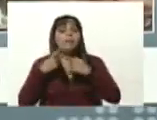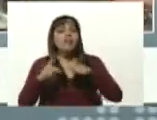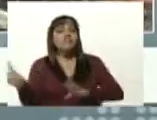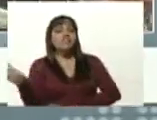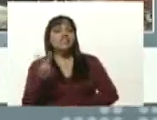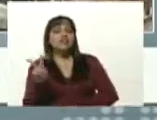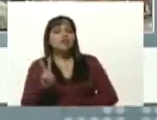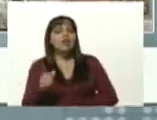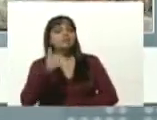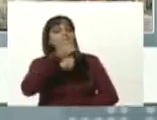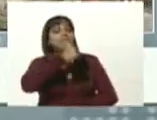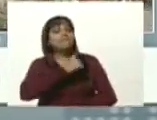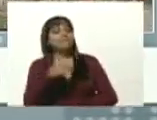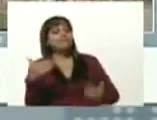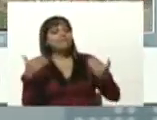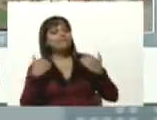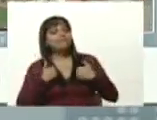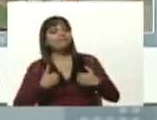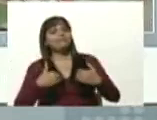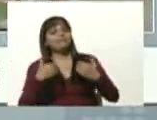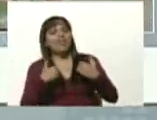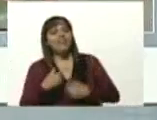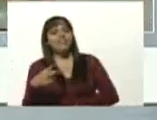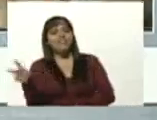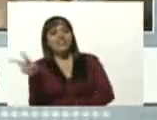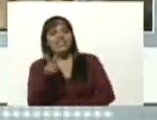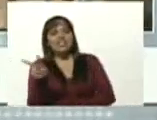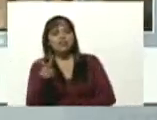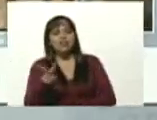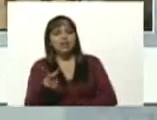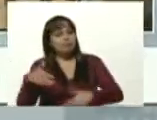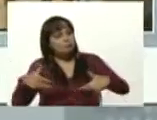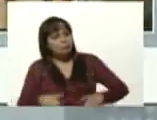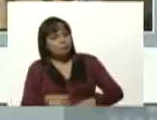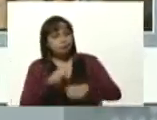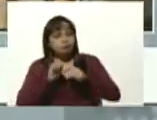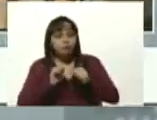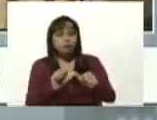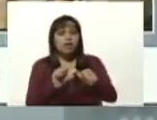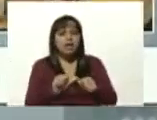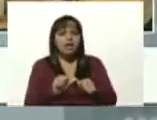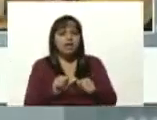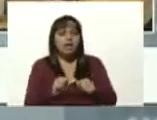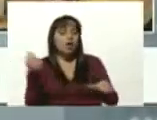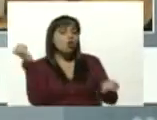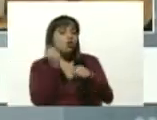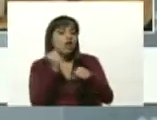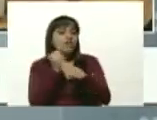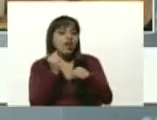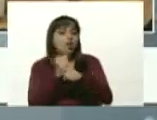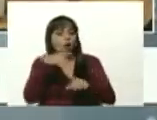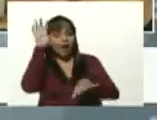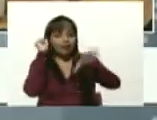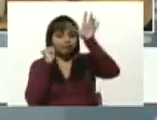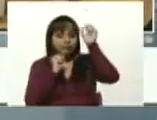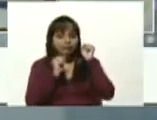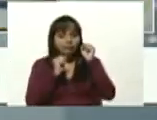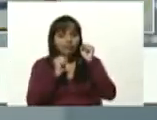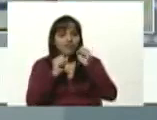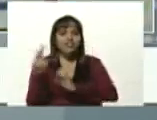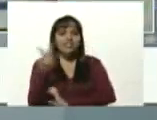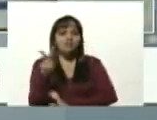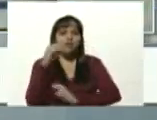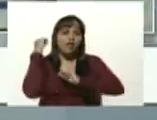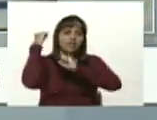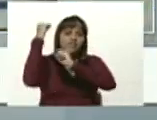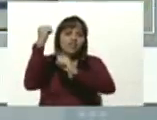resiste Venezuela lucha y con el conocimiento de la clase obrera Venezuela vence